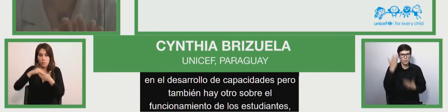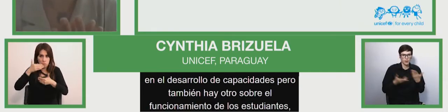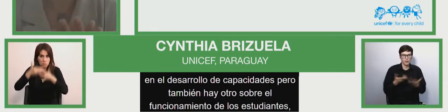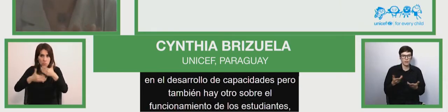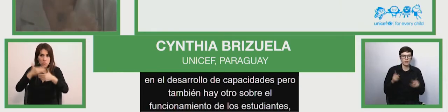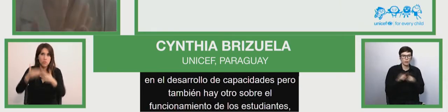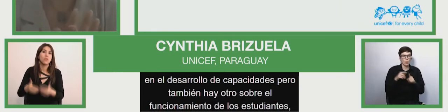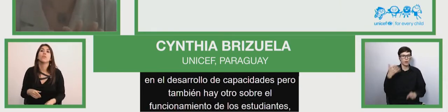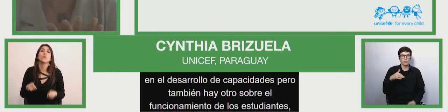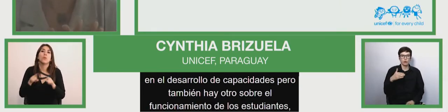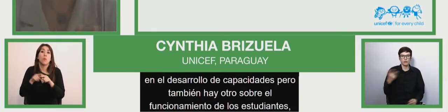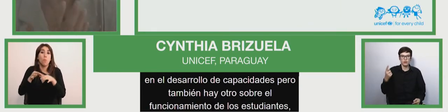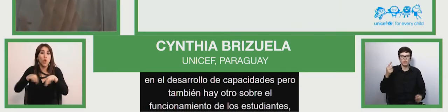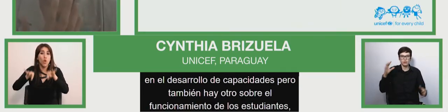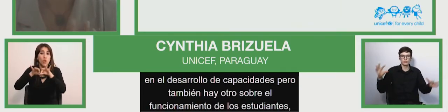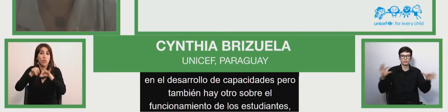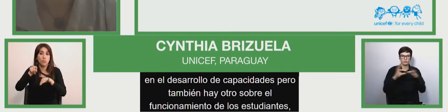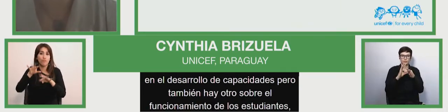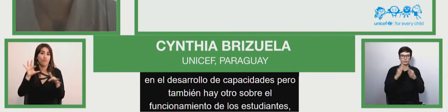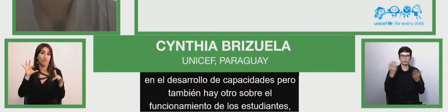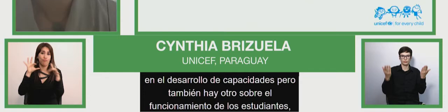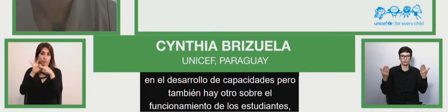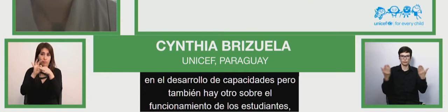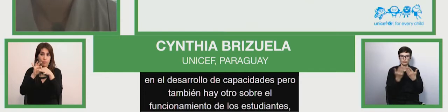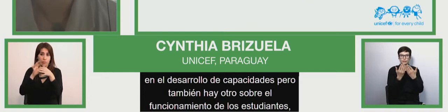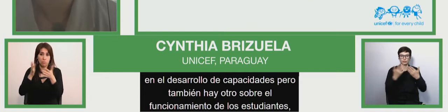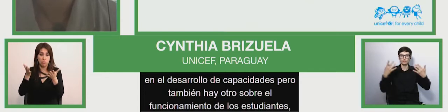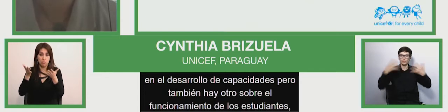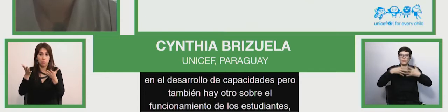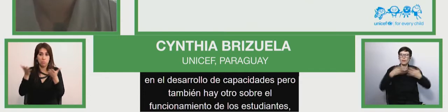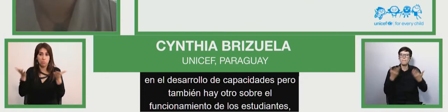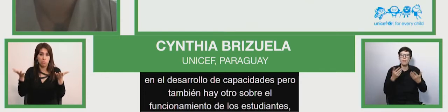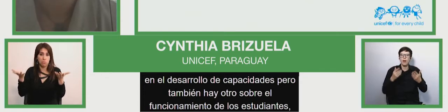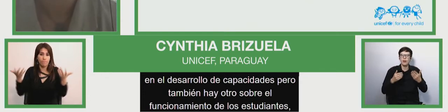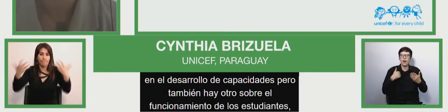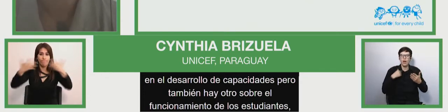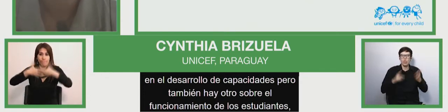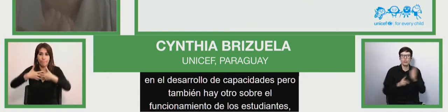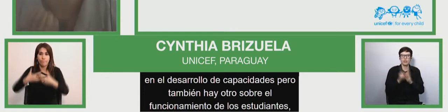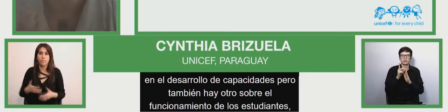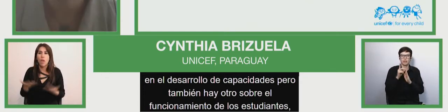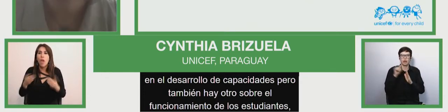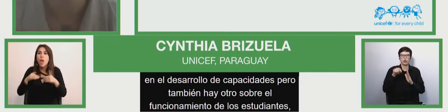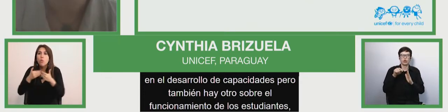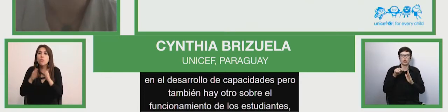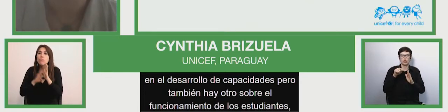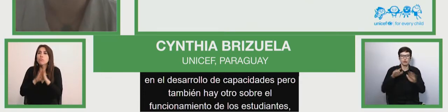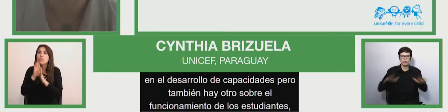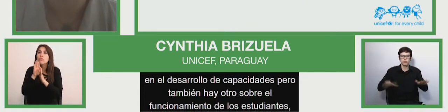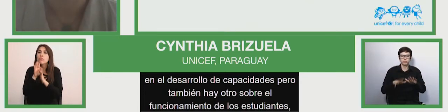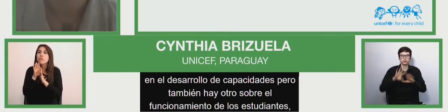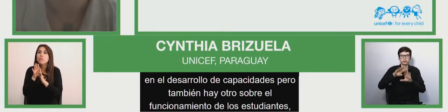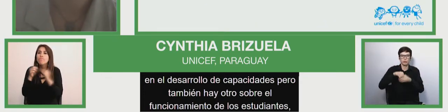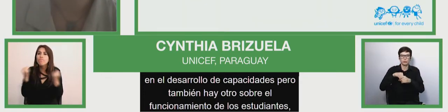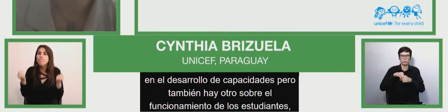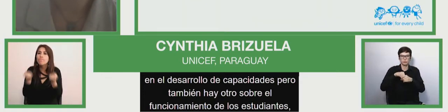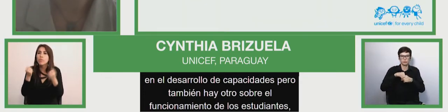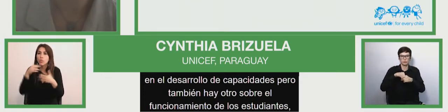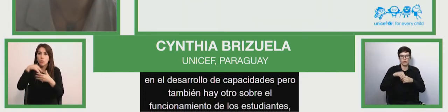ambos para basar este desarrollo de la educación inclusiva en la riqueza de la diversidad.